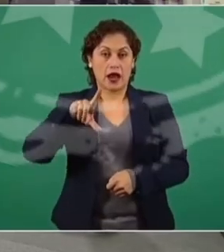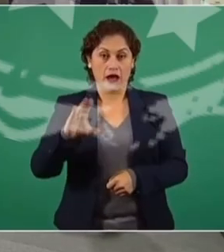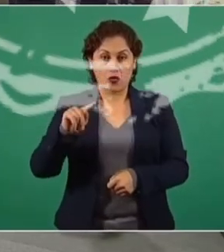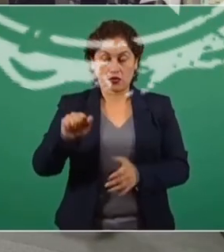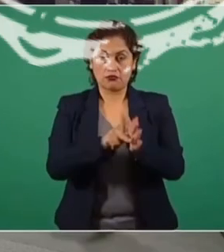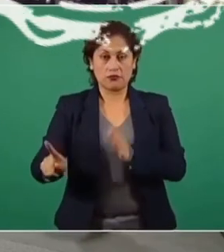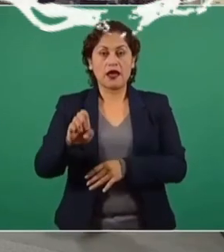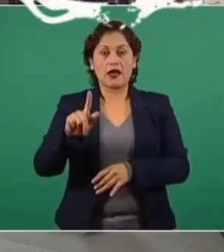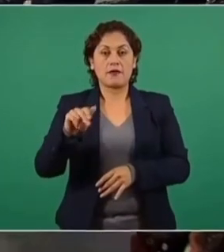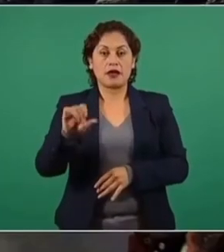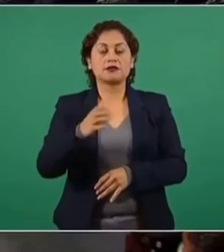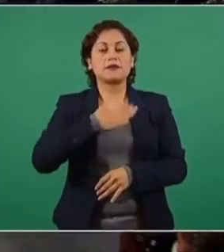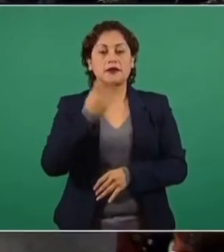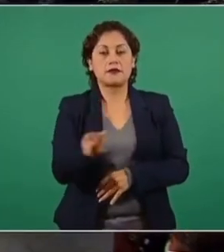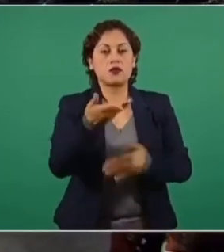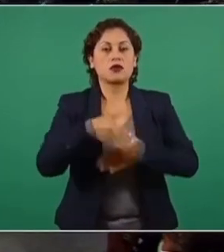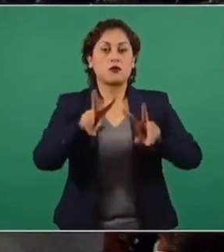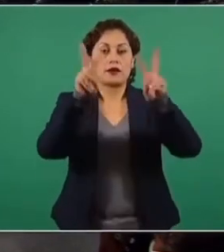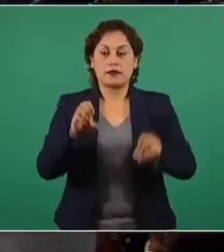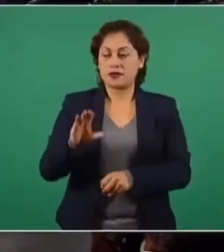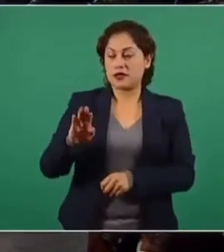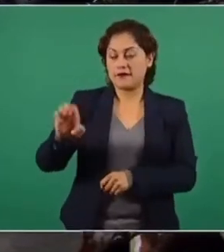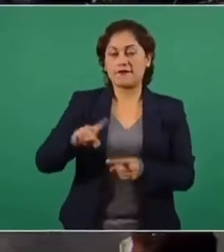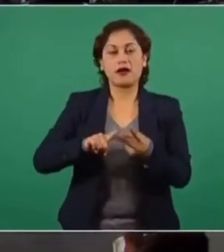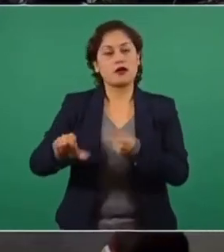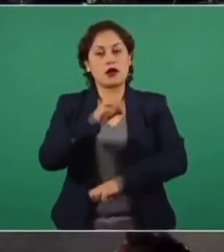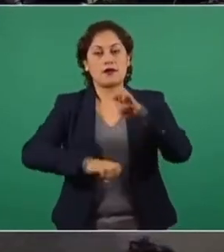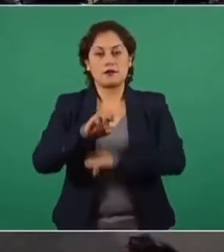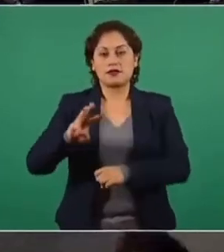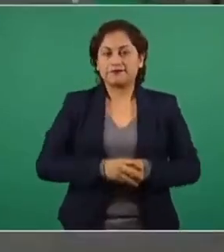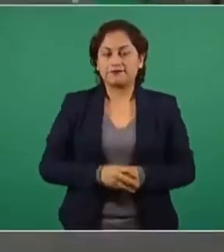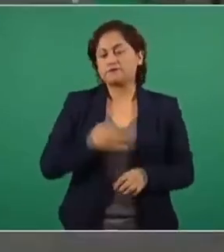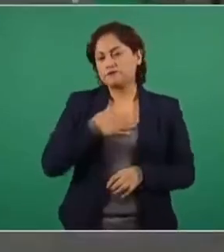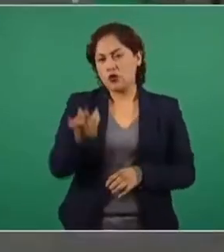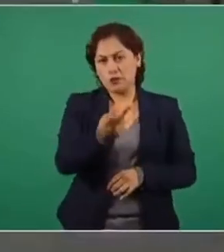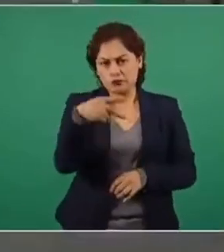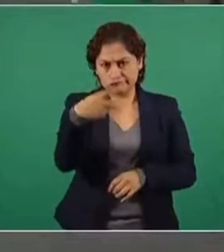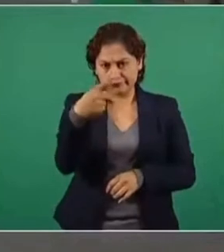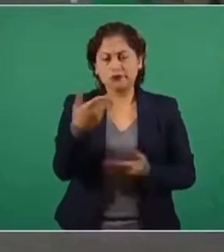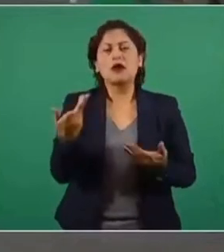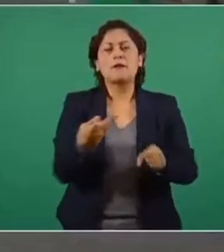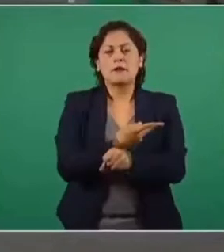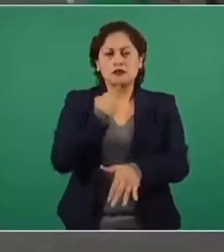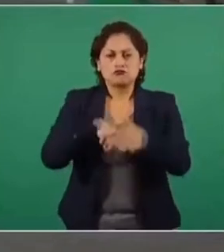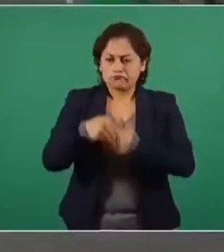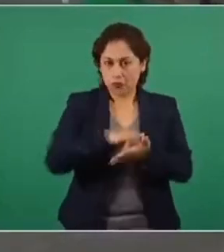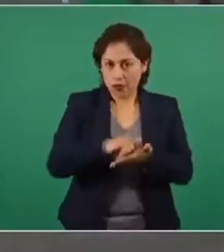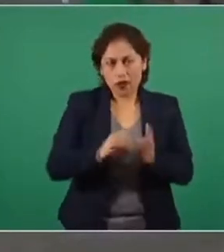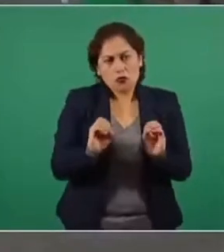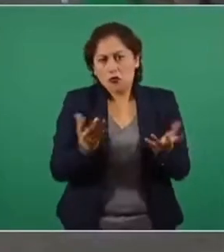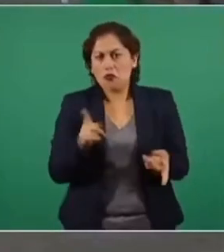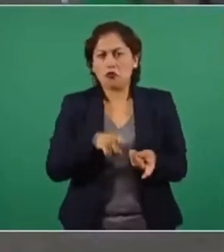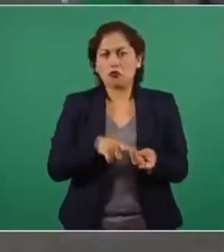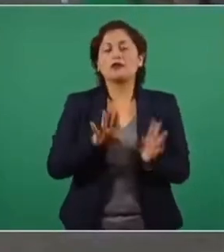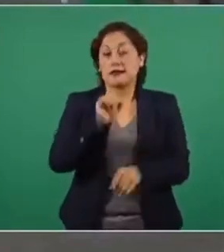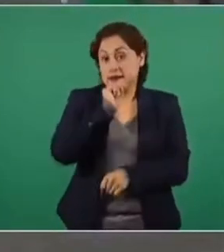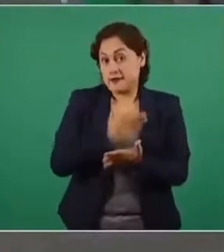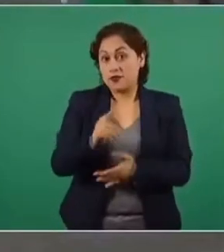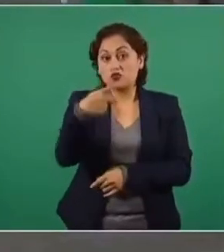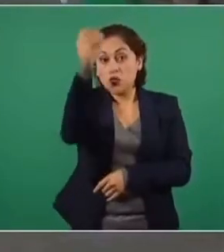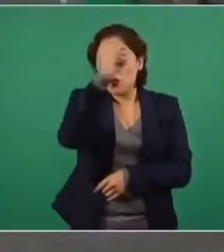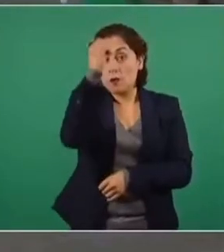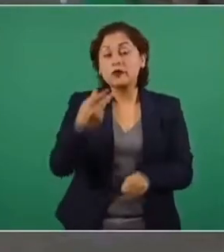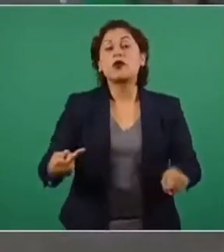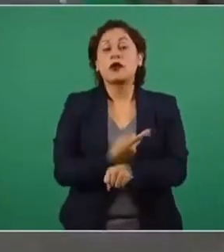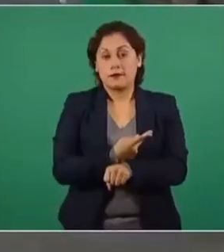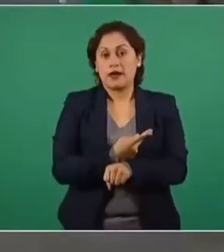Mi pregunta es sobre el conflicto de la Comisión Federal de Electricidad con la empresa estadounidense Whitewater Midstream. ¿Qué detalles, avances nos puede dar sobre esta demanda? ¿Su punto de vista sobre cómo esta